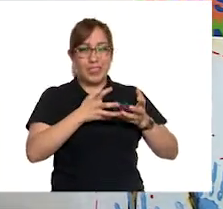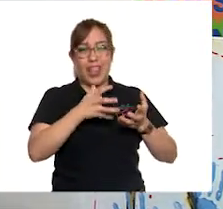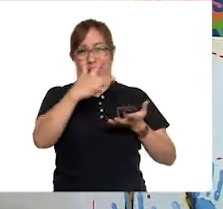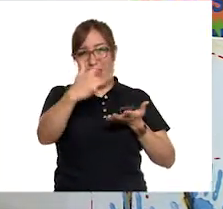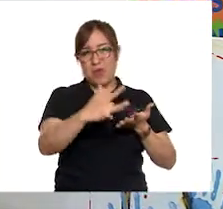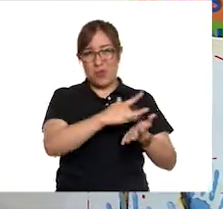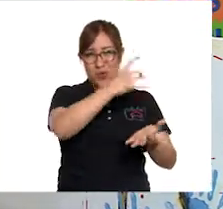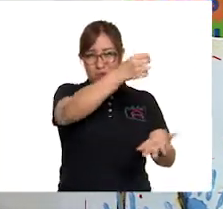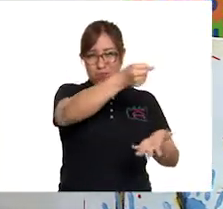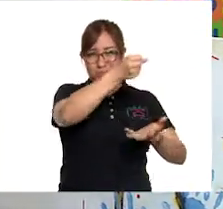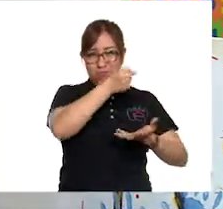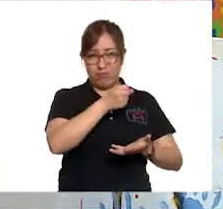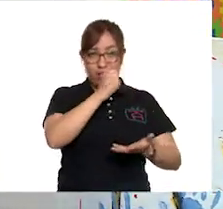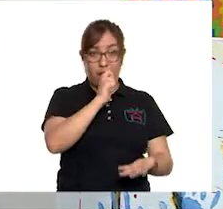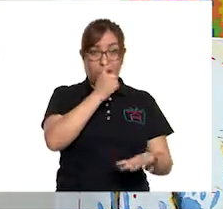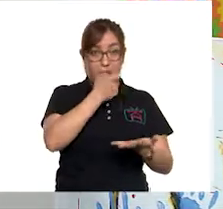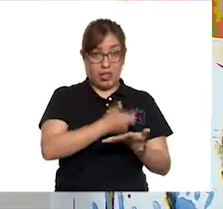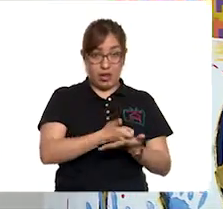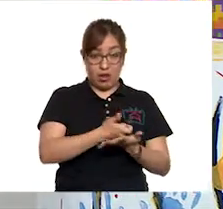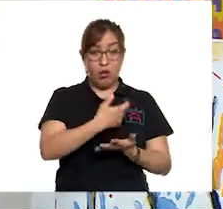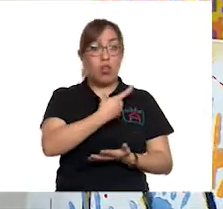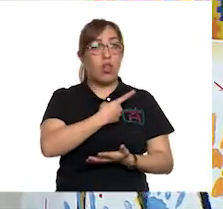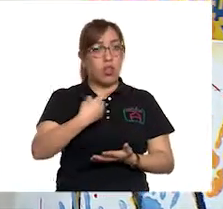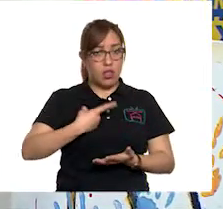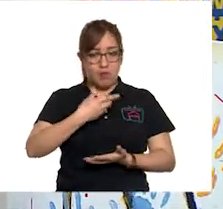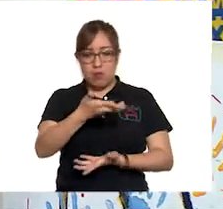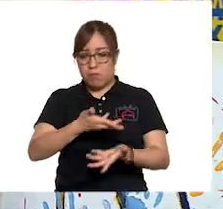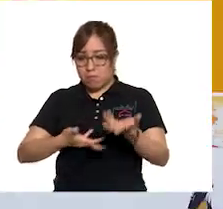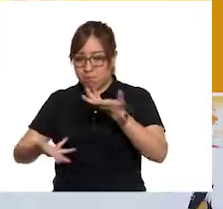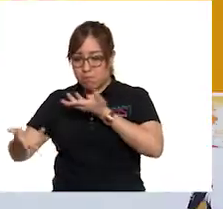es que se gasten a atender las necesidades comunes.